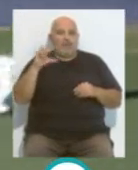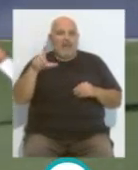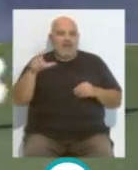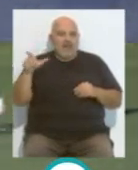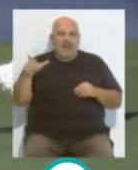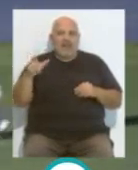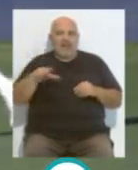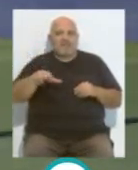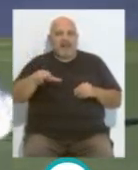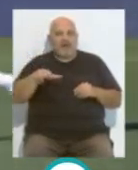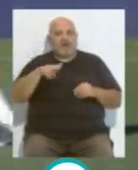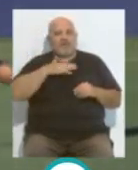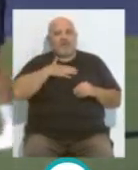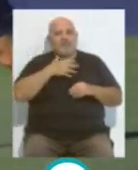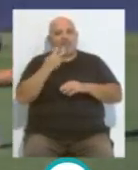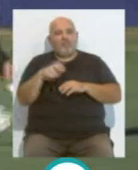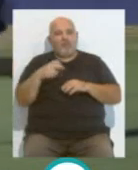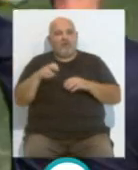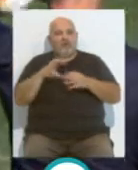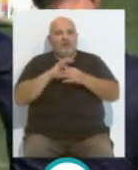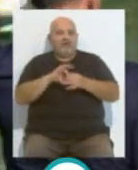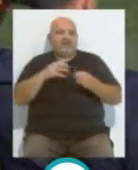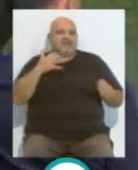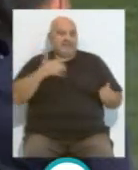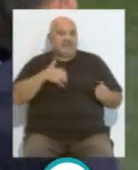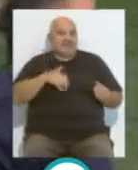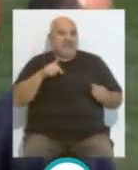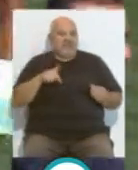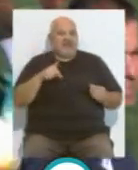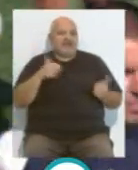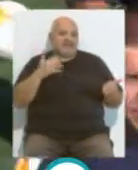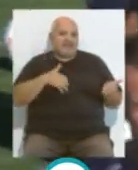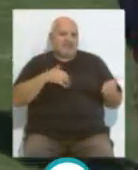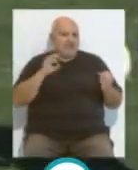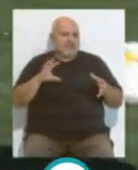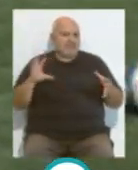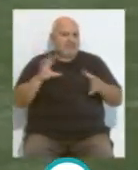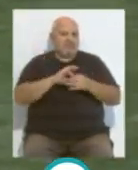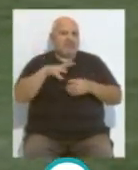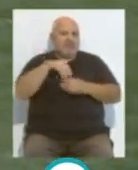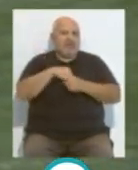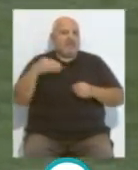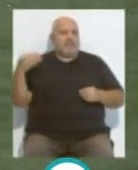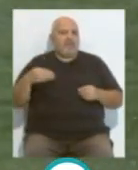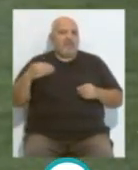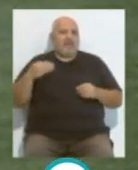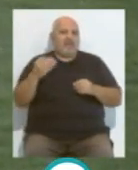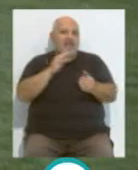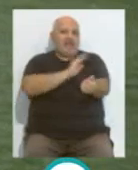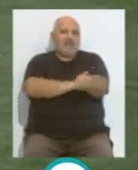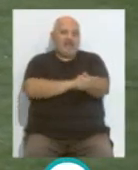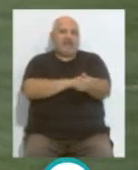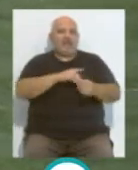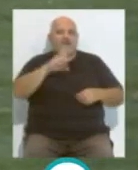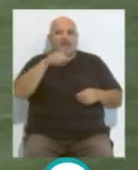el hermano del futbolista de Sevilla, de la misma nacionalidad, que estaba jugando en el Cádiz B como lateral izquierdo.